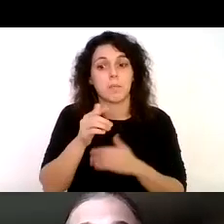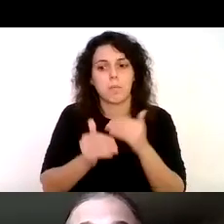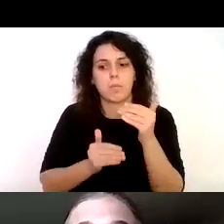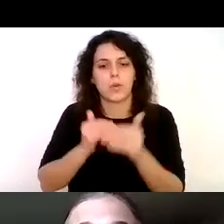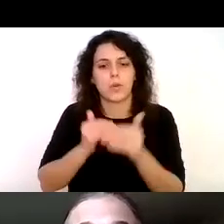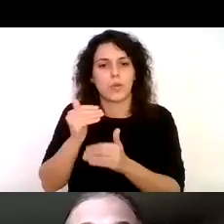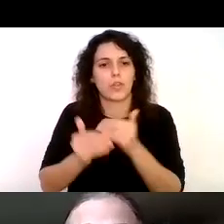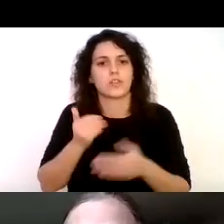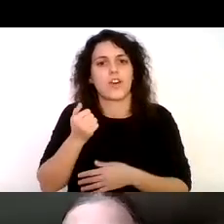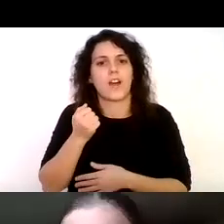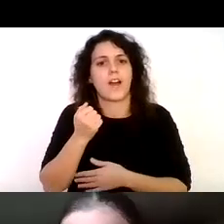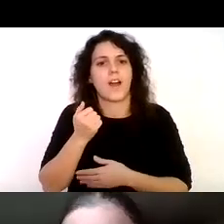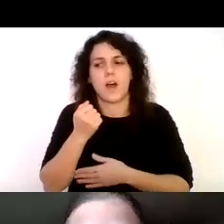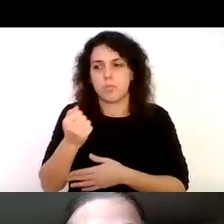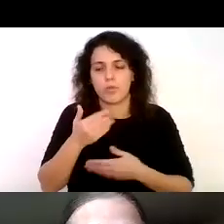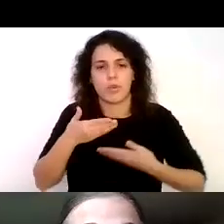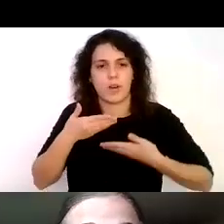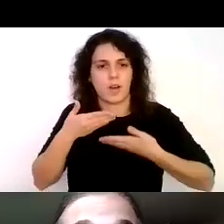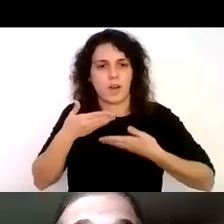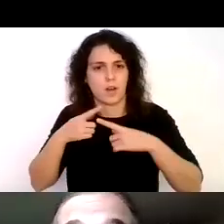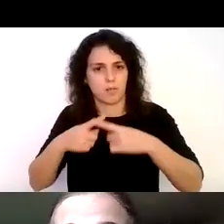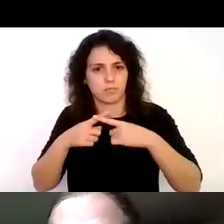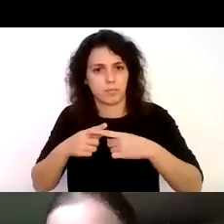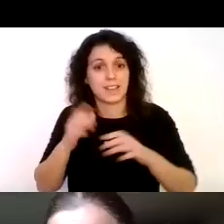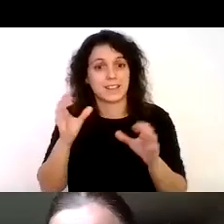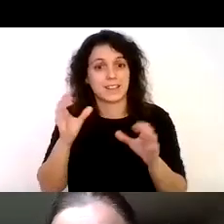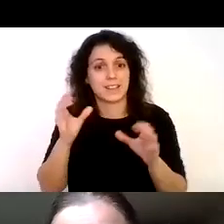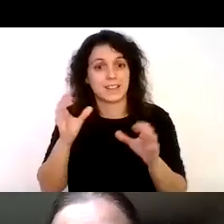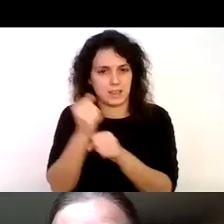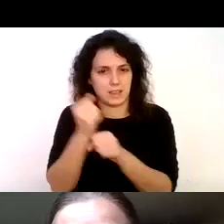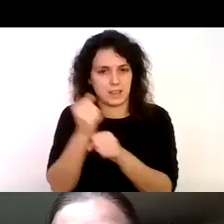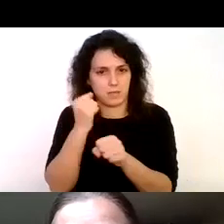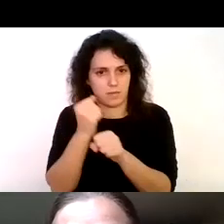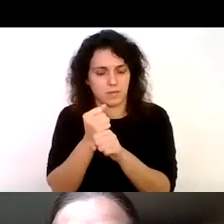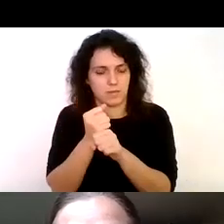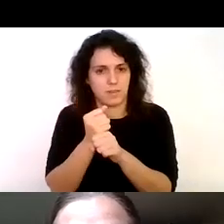ayudarse en sí y trabajar en equipo entonces